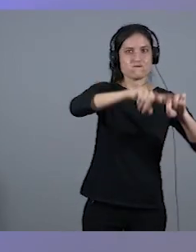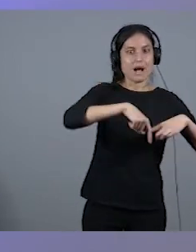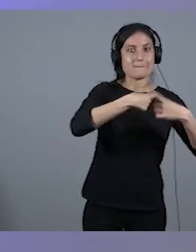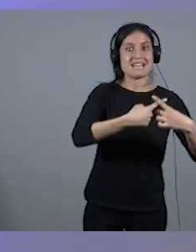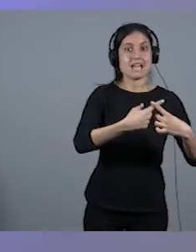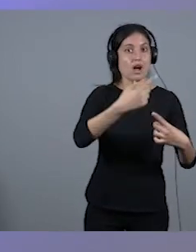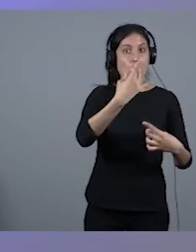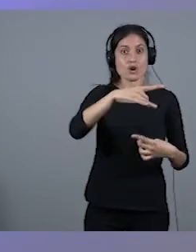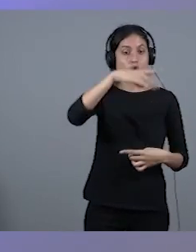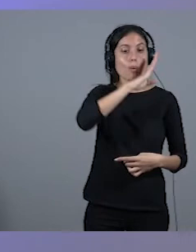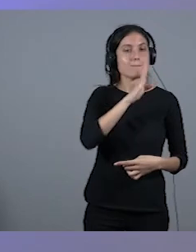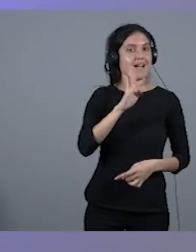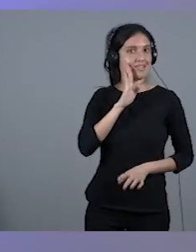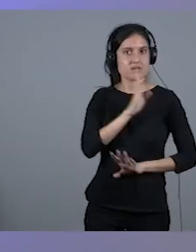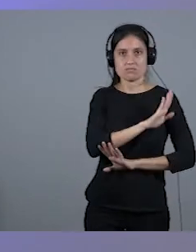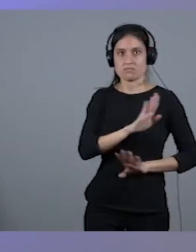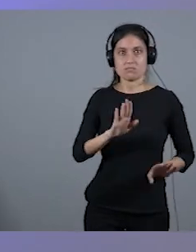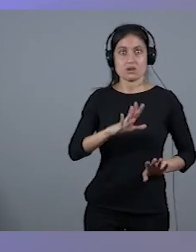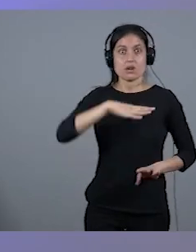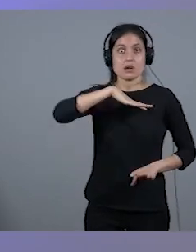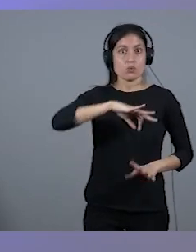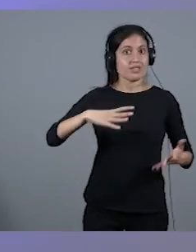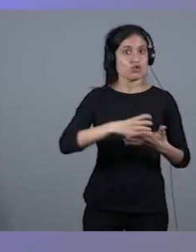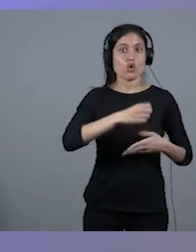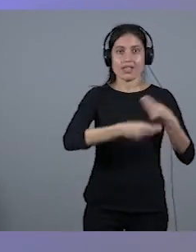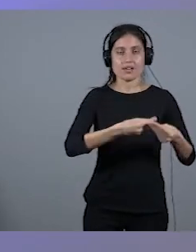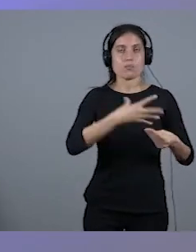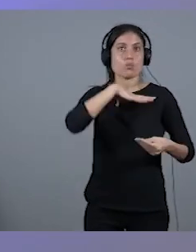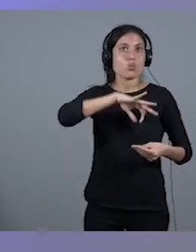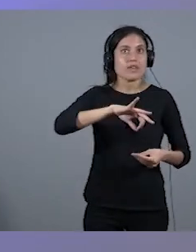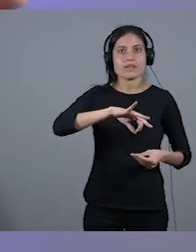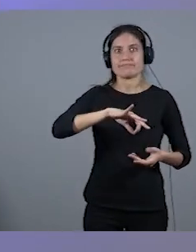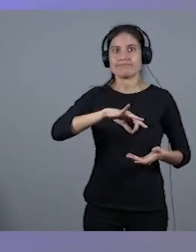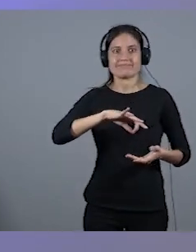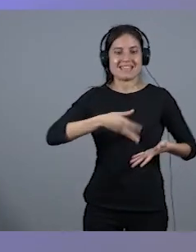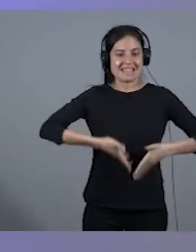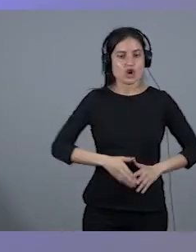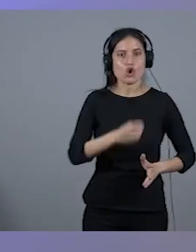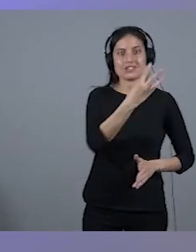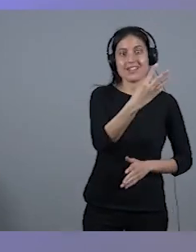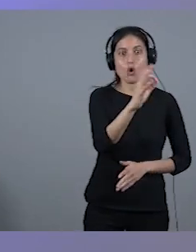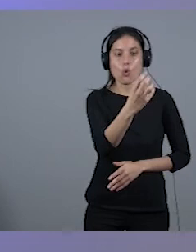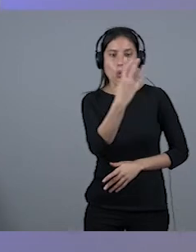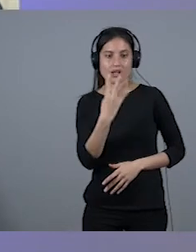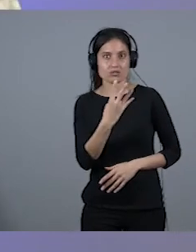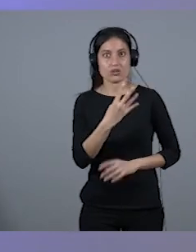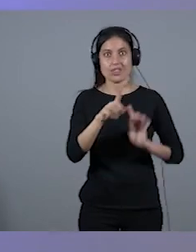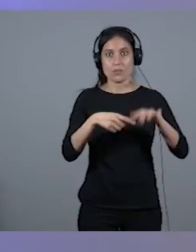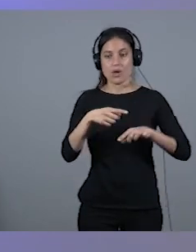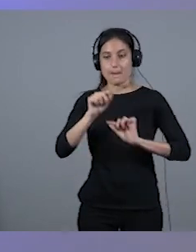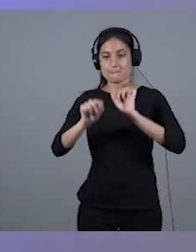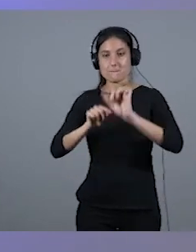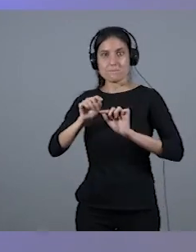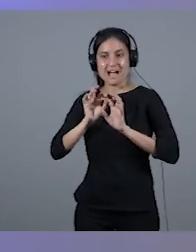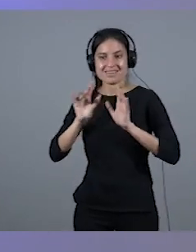hacer de todo, tiene que salir adelante, a lo mejor se ha quedado colgada con tres, cuatro chiquillos, le viene una pandemia como nos ha venido, se quedan sin